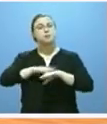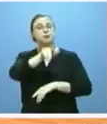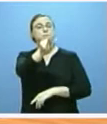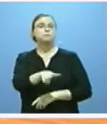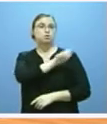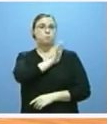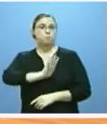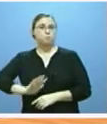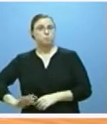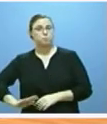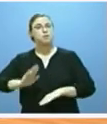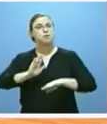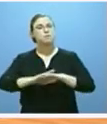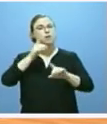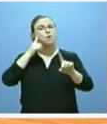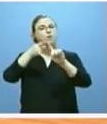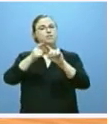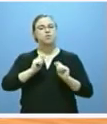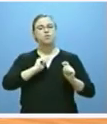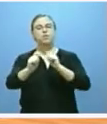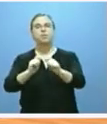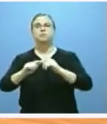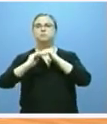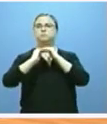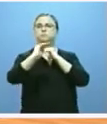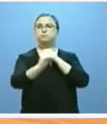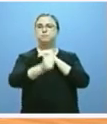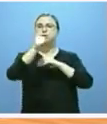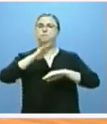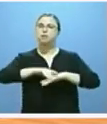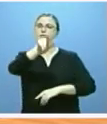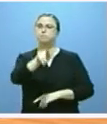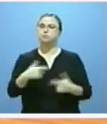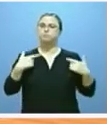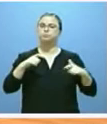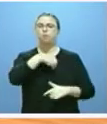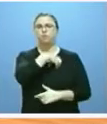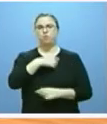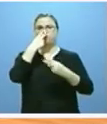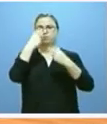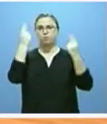interino con el fin de dar una mayor estabilidad a los trabajadores del sector público.